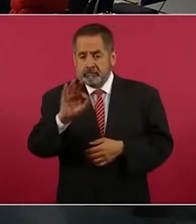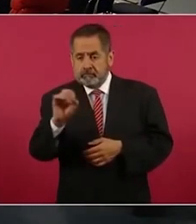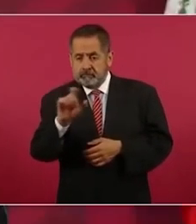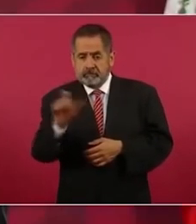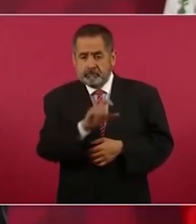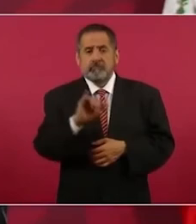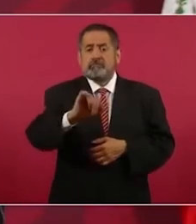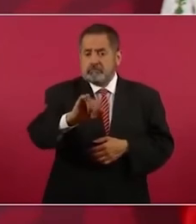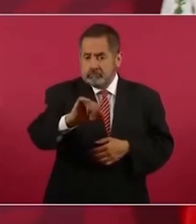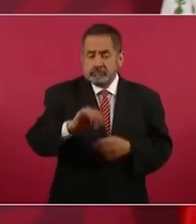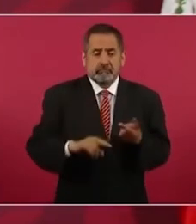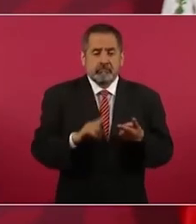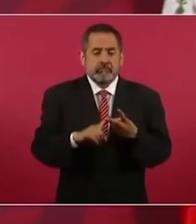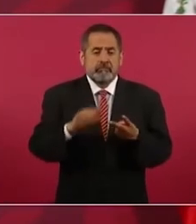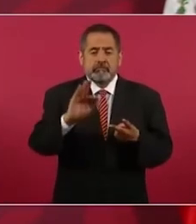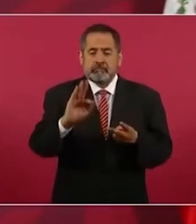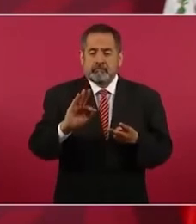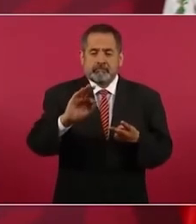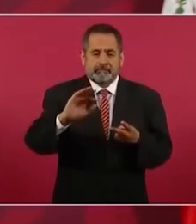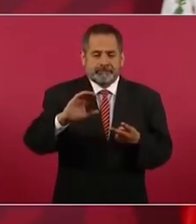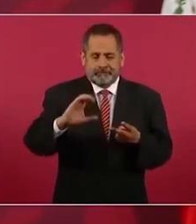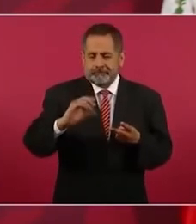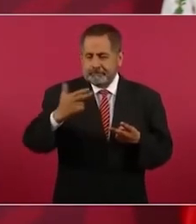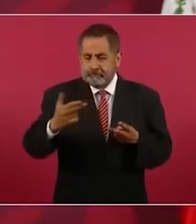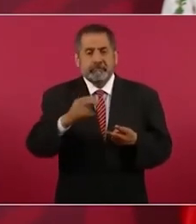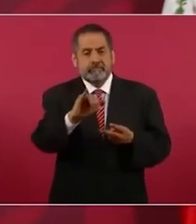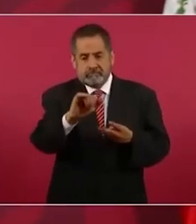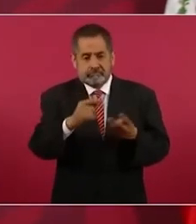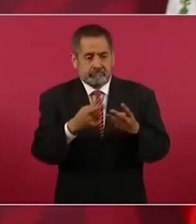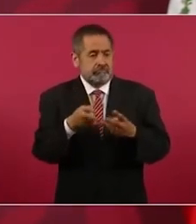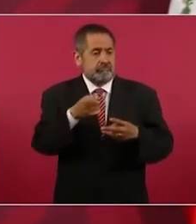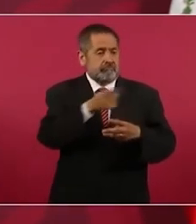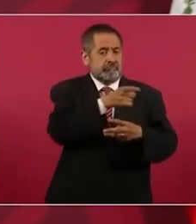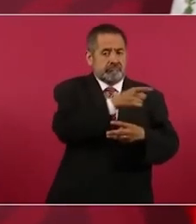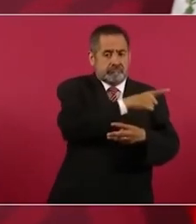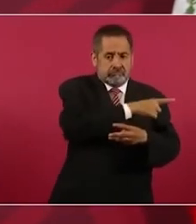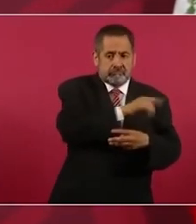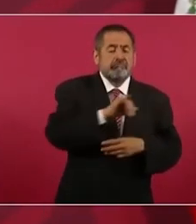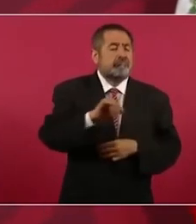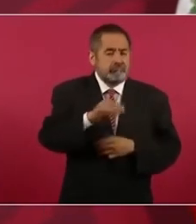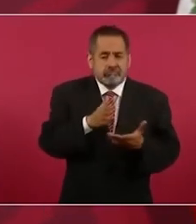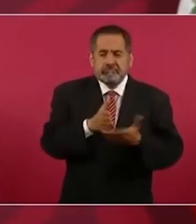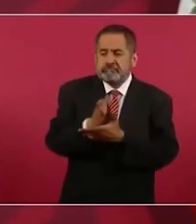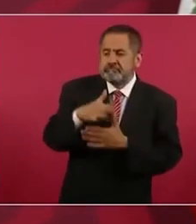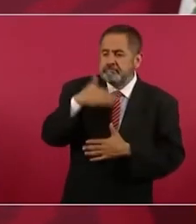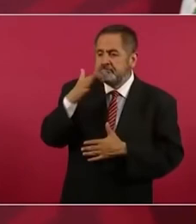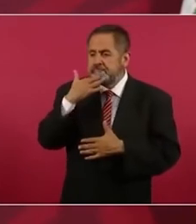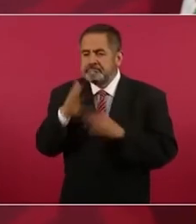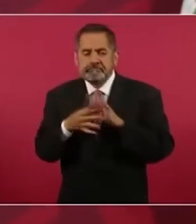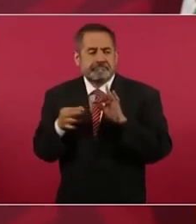y como lo hizo Calderón y como lo hicieron otros en el fraude